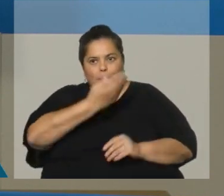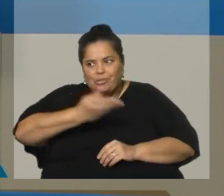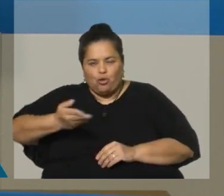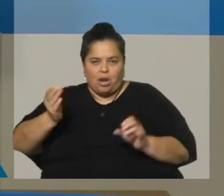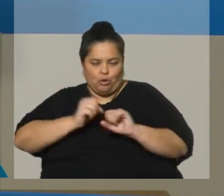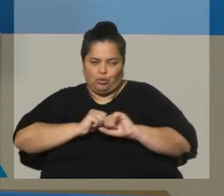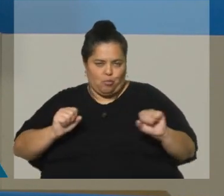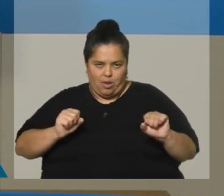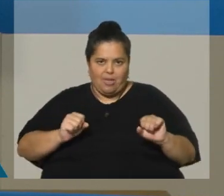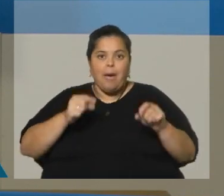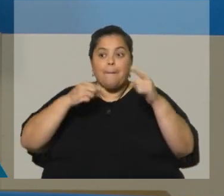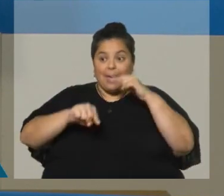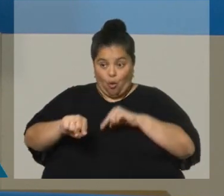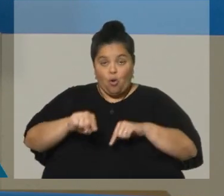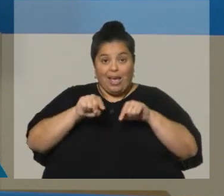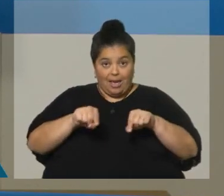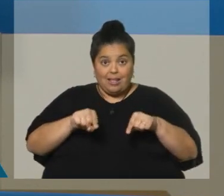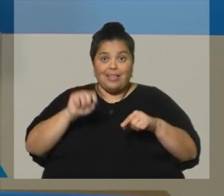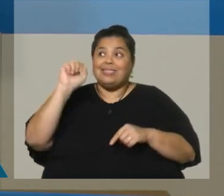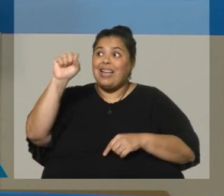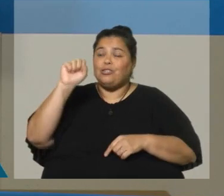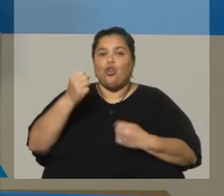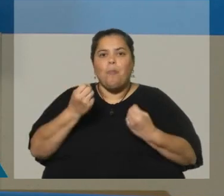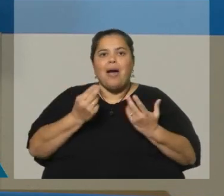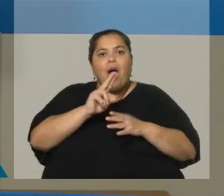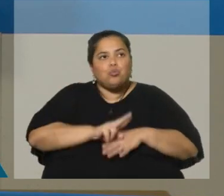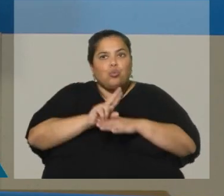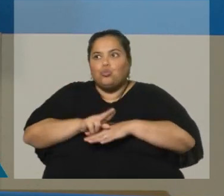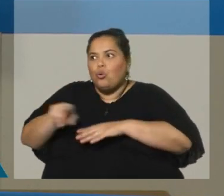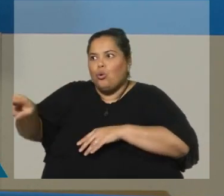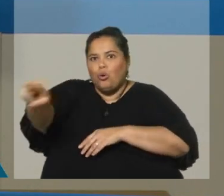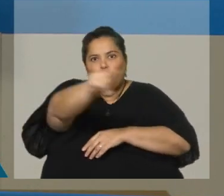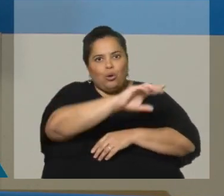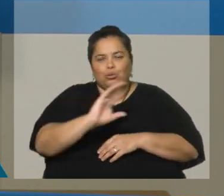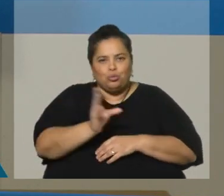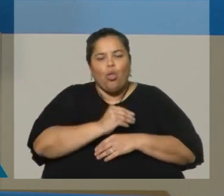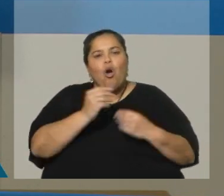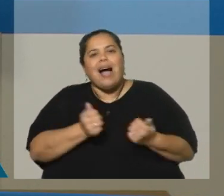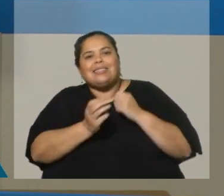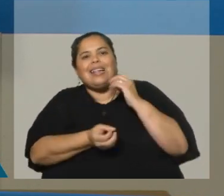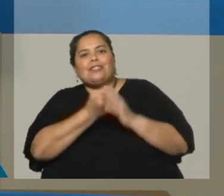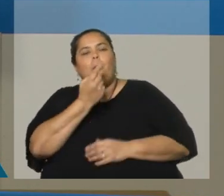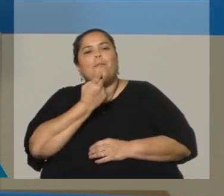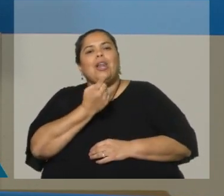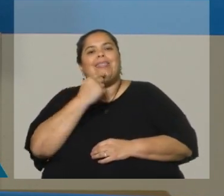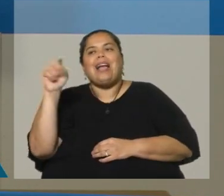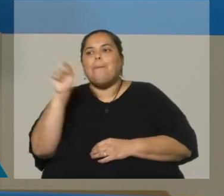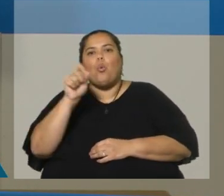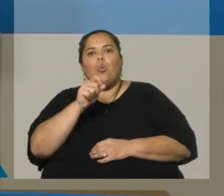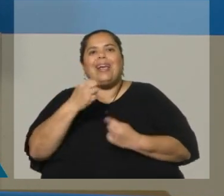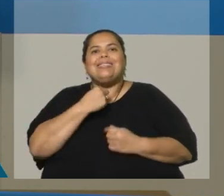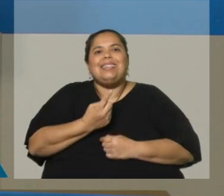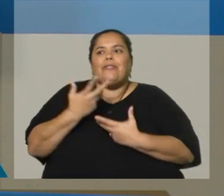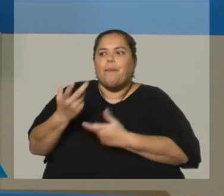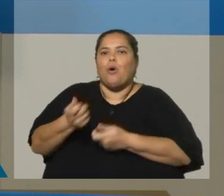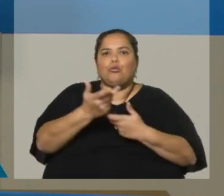posible, porque de eso se trata. Es decir, explotar esta información para las políticas públicas, pero hay que recordar que también el sector privado toma decisiones